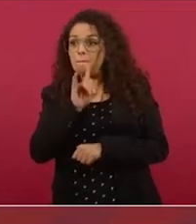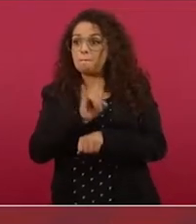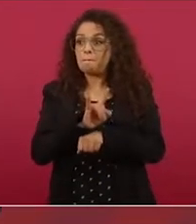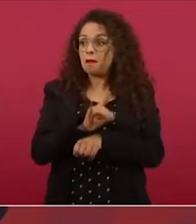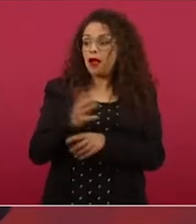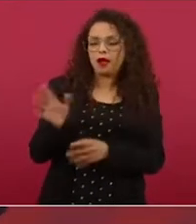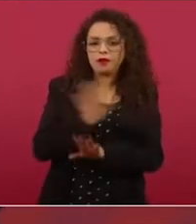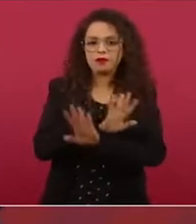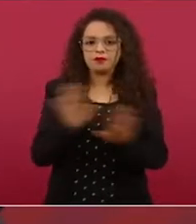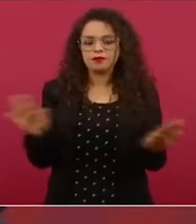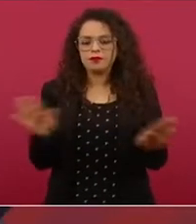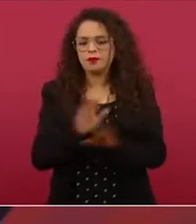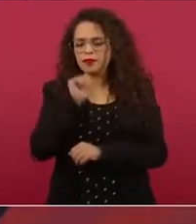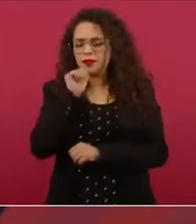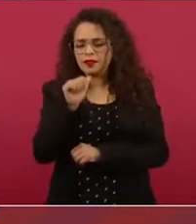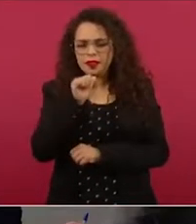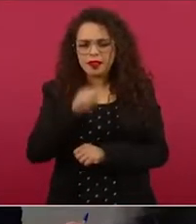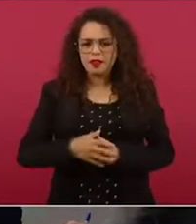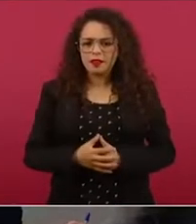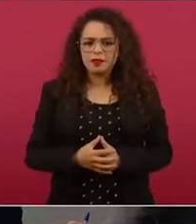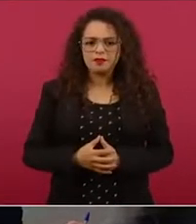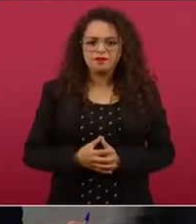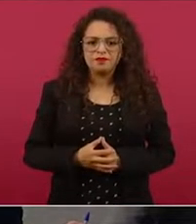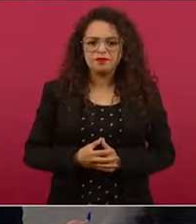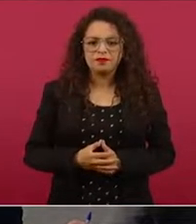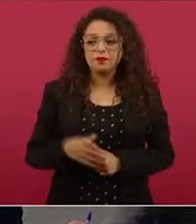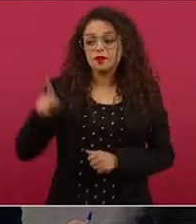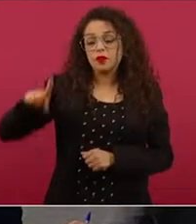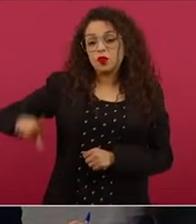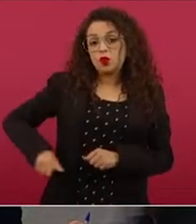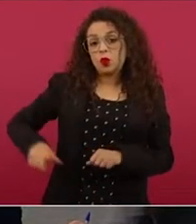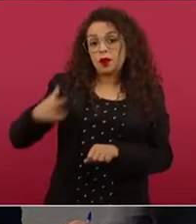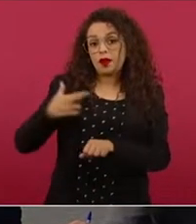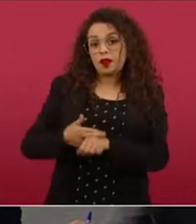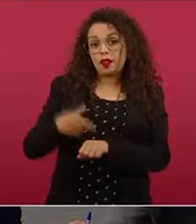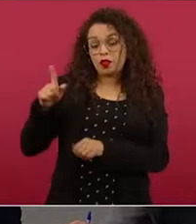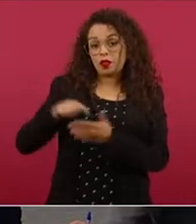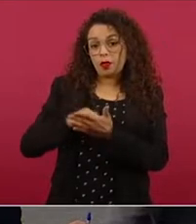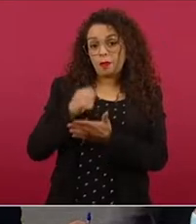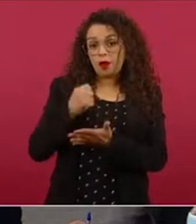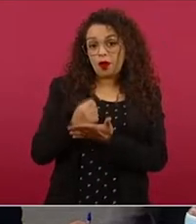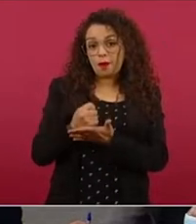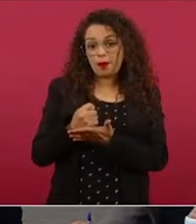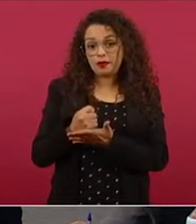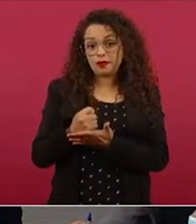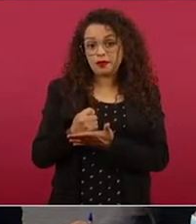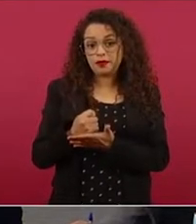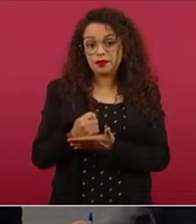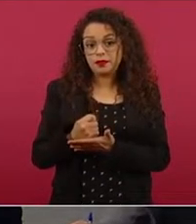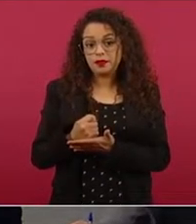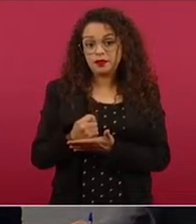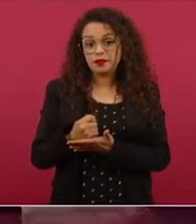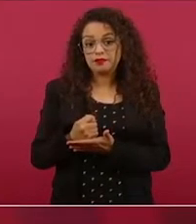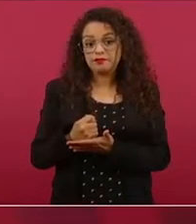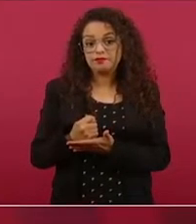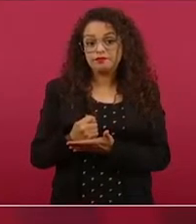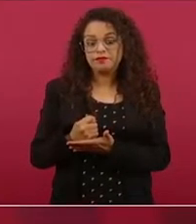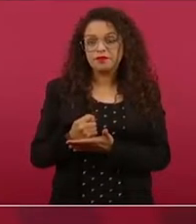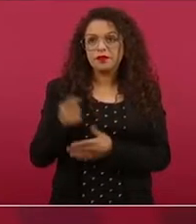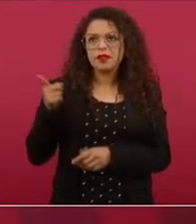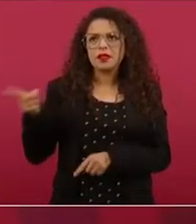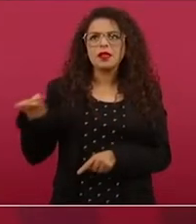El caso del gobernador de Tamaulipas inició